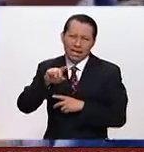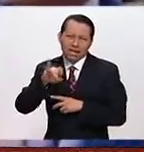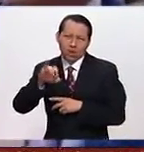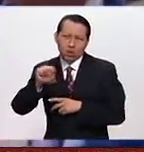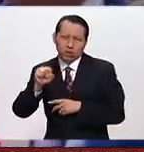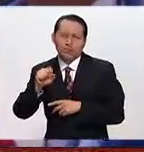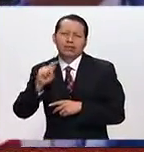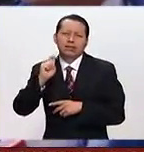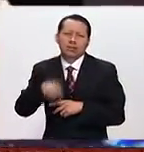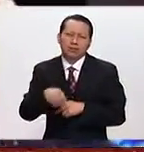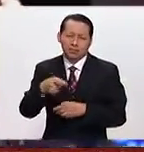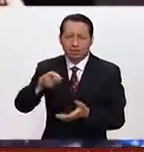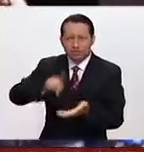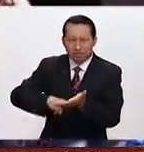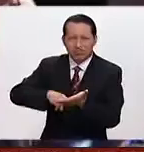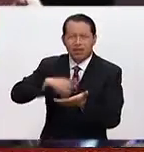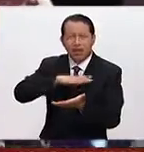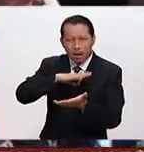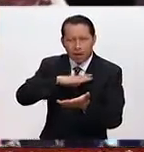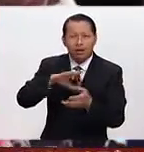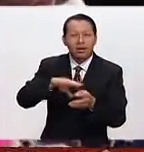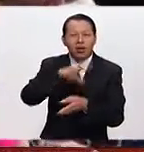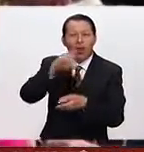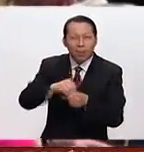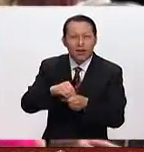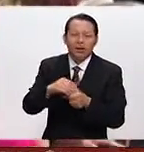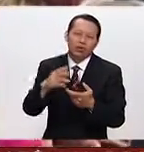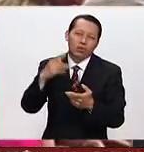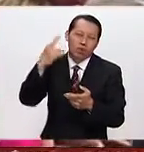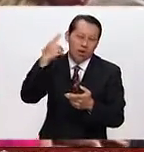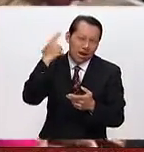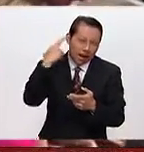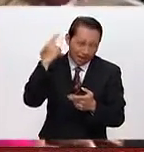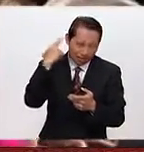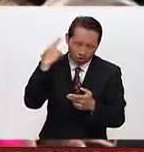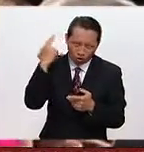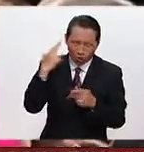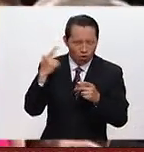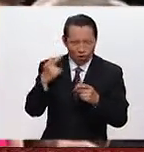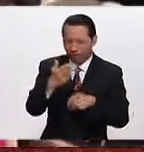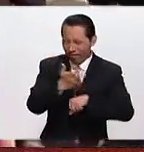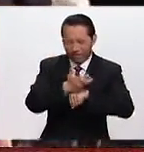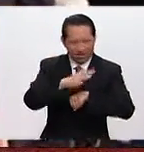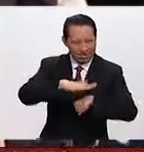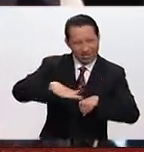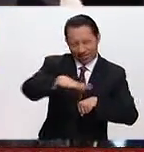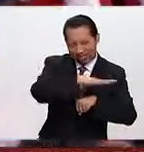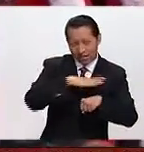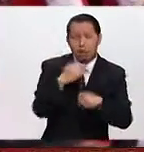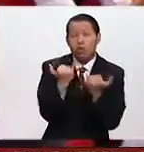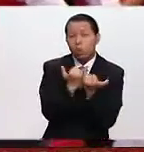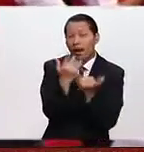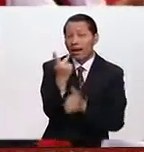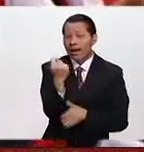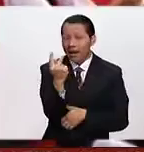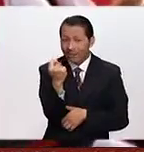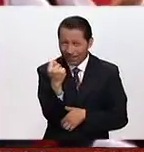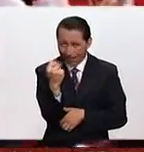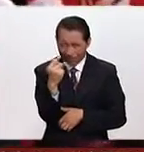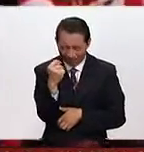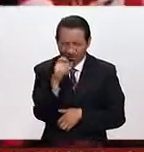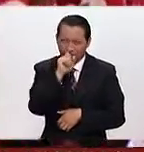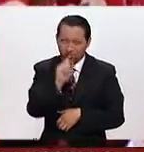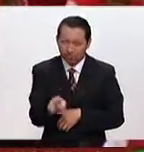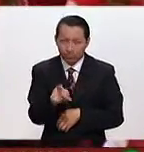donde básicamente están ubicados todas las estaciones radiales del país y cadenas televisivas también alrededor de la convención.